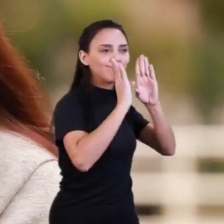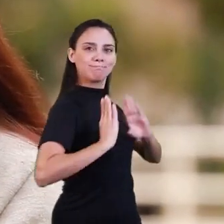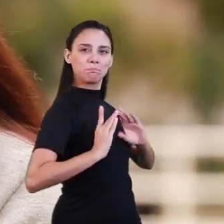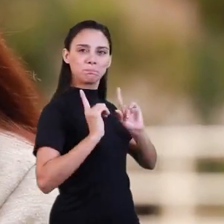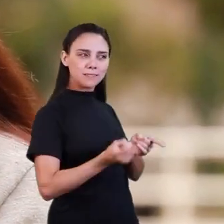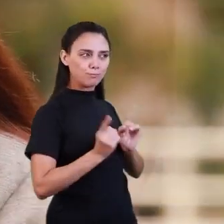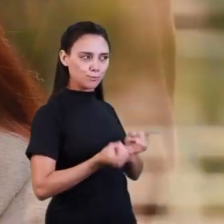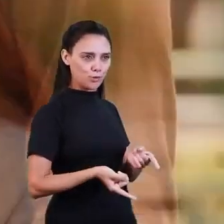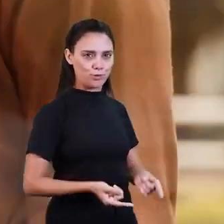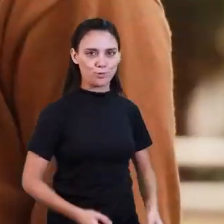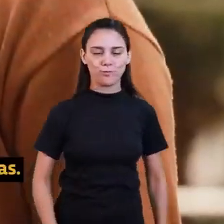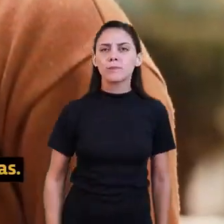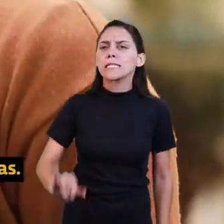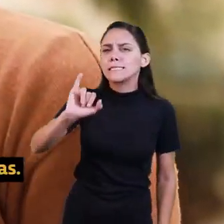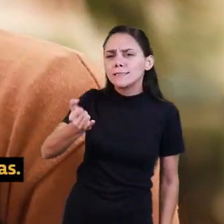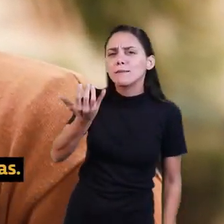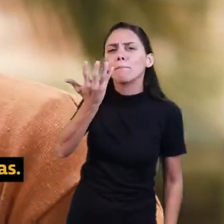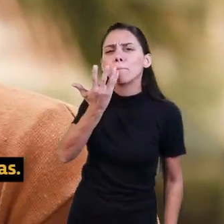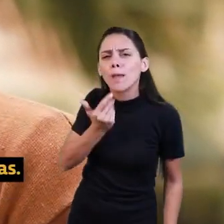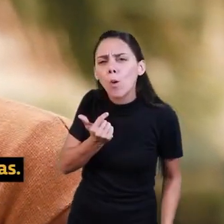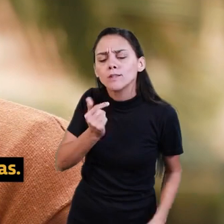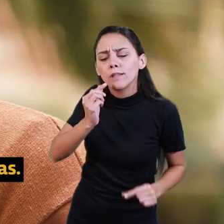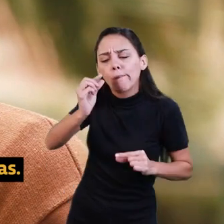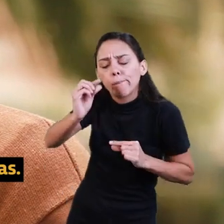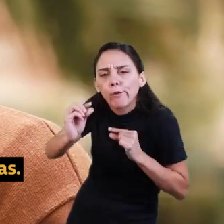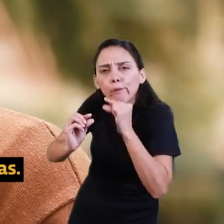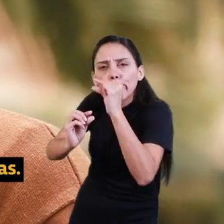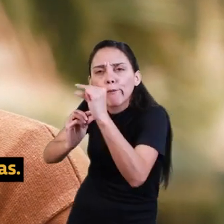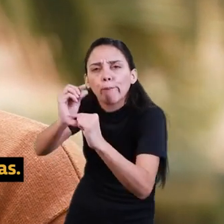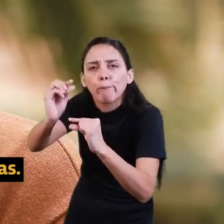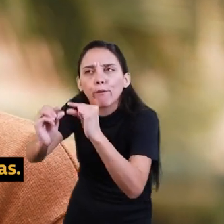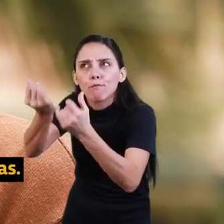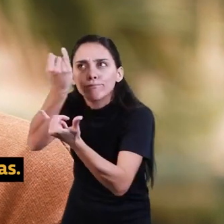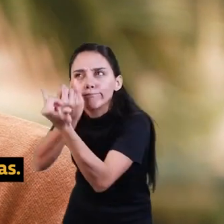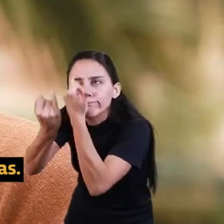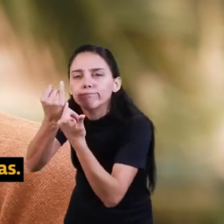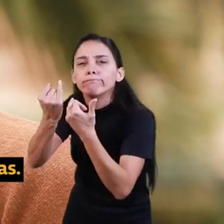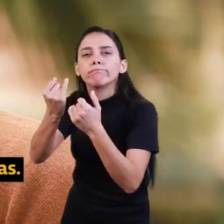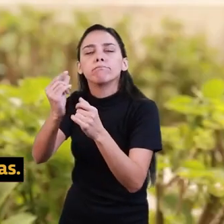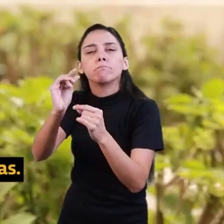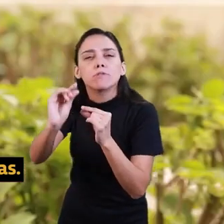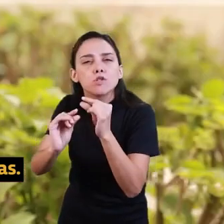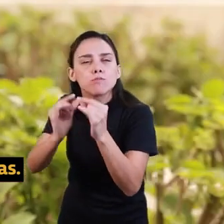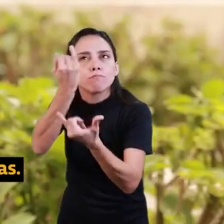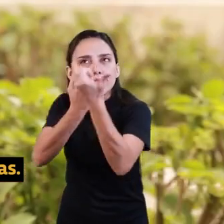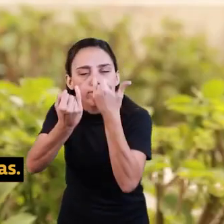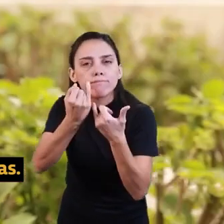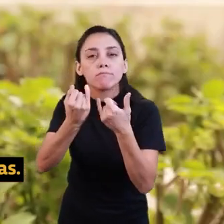buscando. Sí, me gusta que me lo digan paso por paso a las cosas.